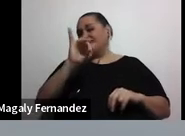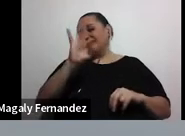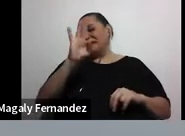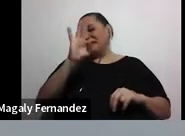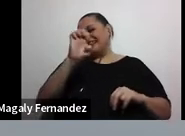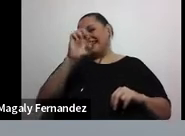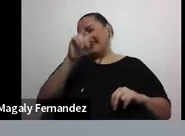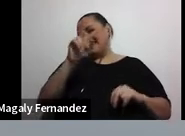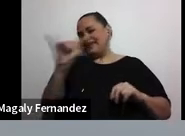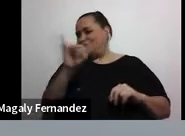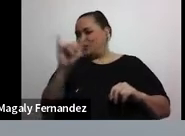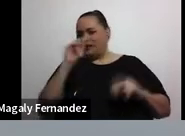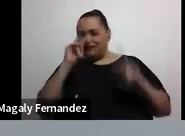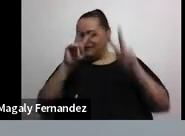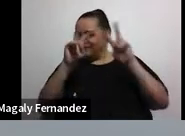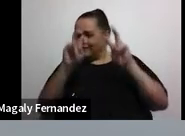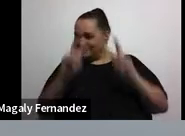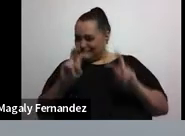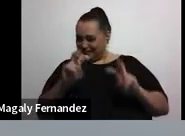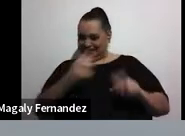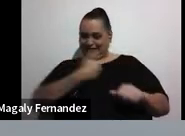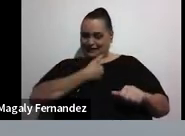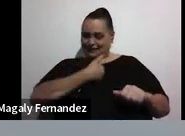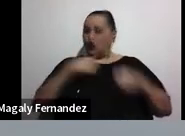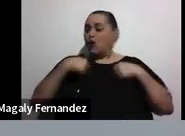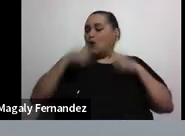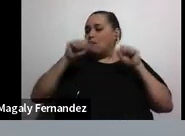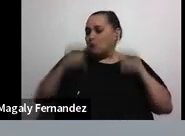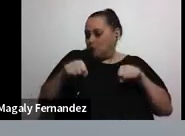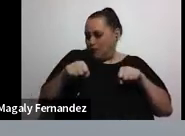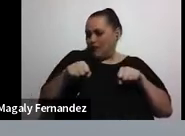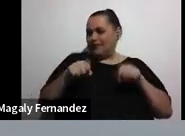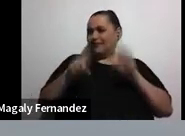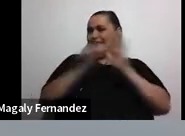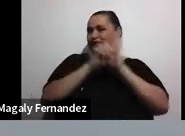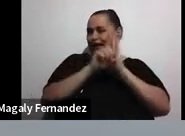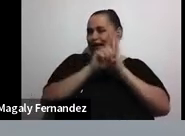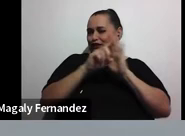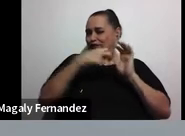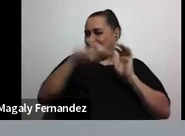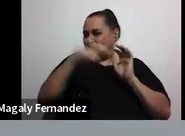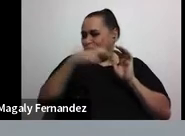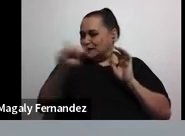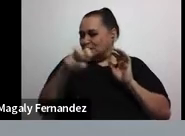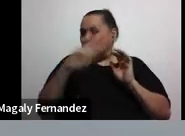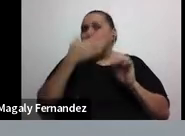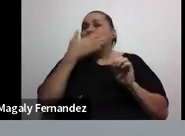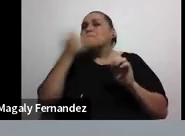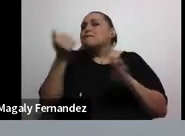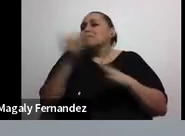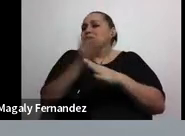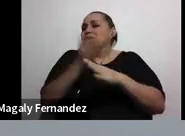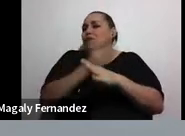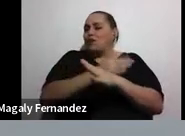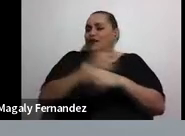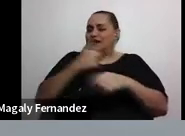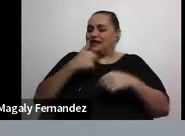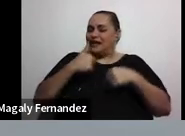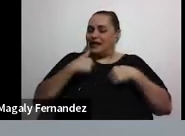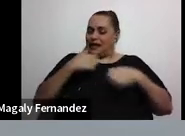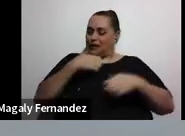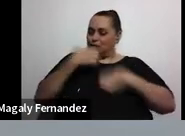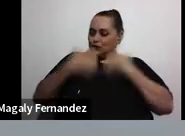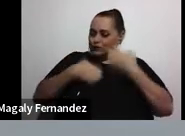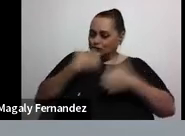Riteve, a ver si tenemos el derecho de circulación. O sea, habrá que hacerle alguna mejoría a nuestro estado de ánimo, a nuestras situaciones